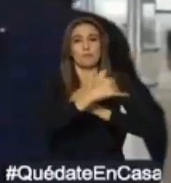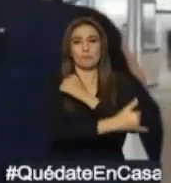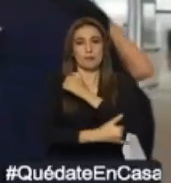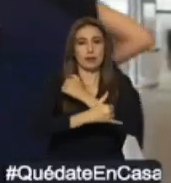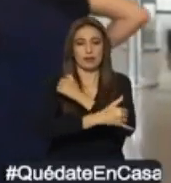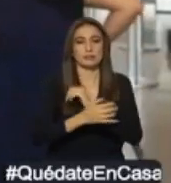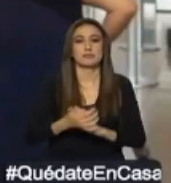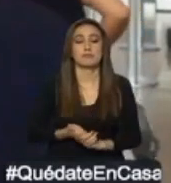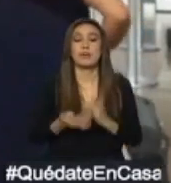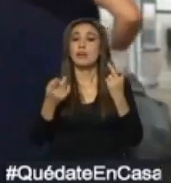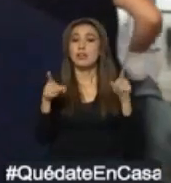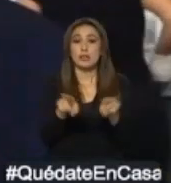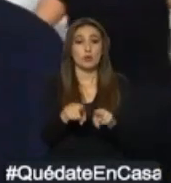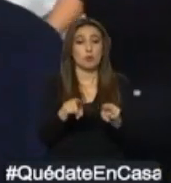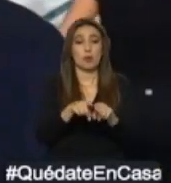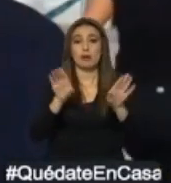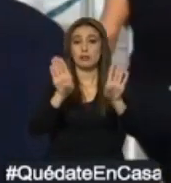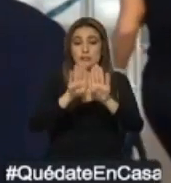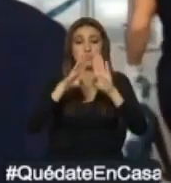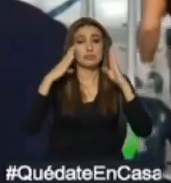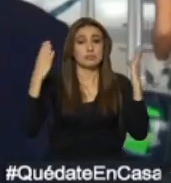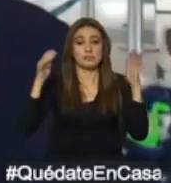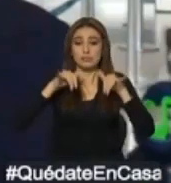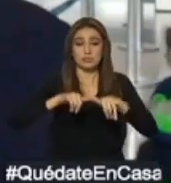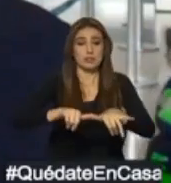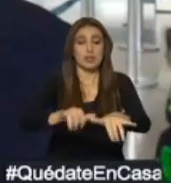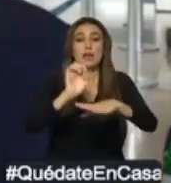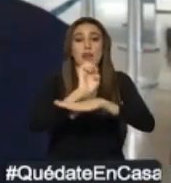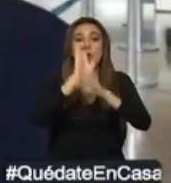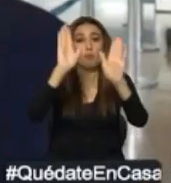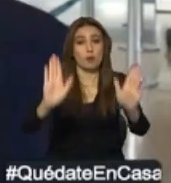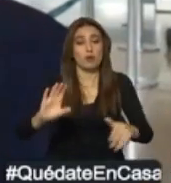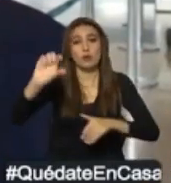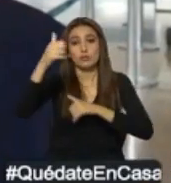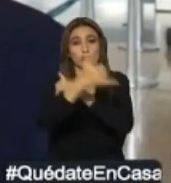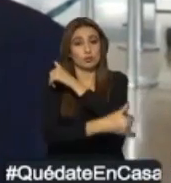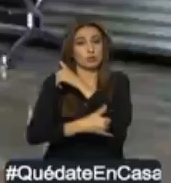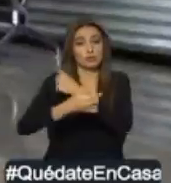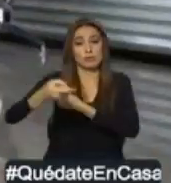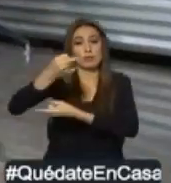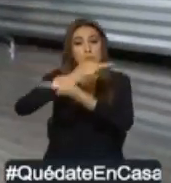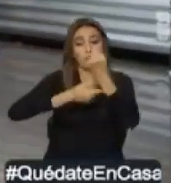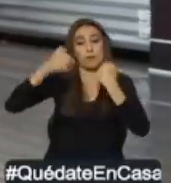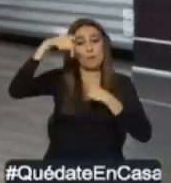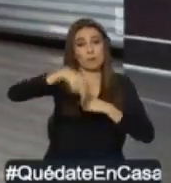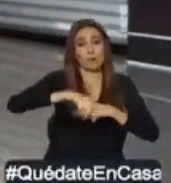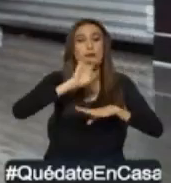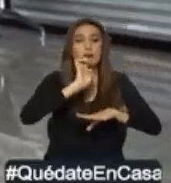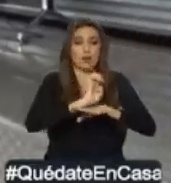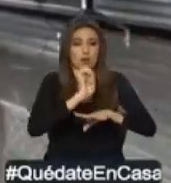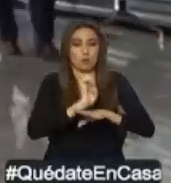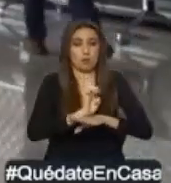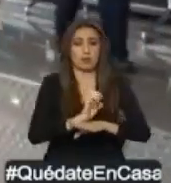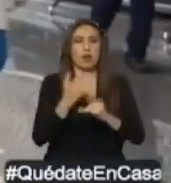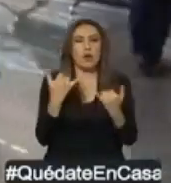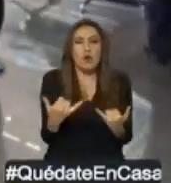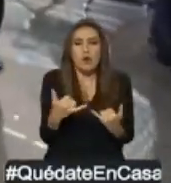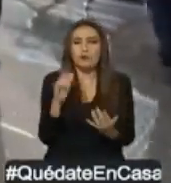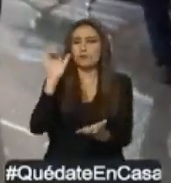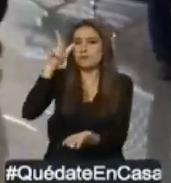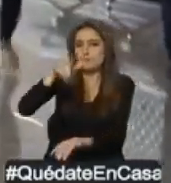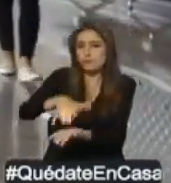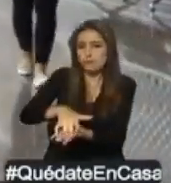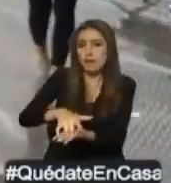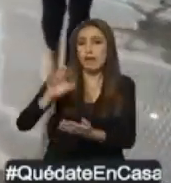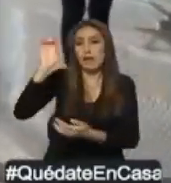también mantenemos la operación abierta para que regresen ecuatorianos de acuerdo al protocolo establecido por el COE. Hoy está llegando un vuelo de Air